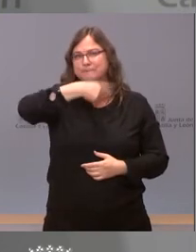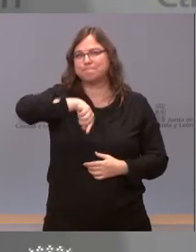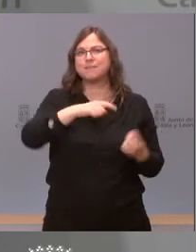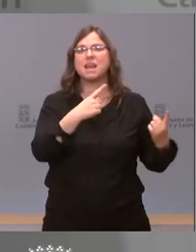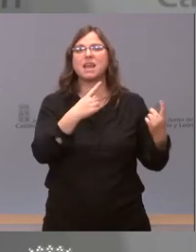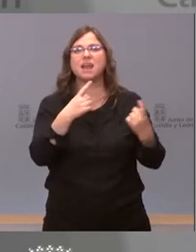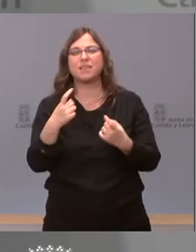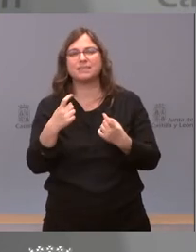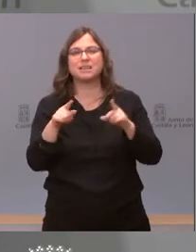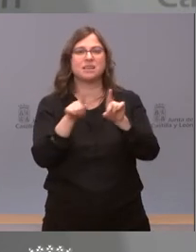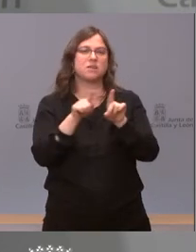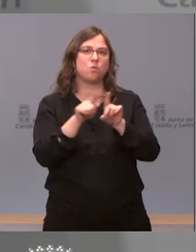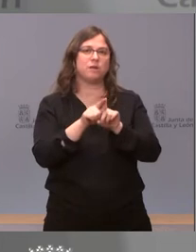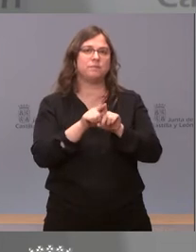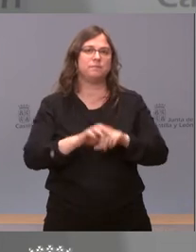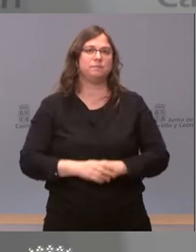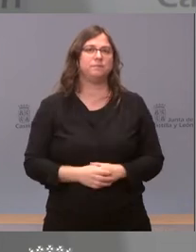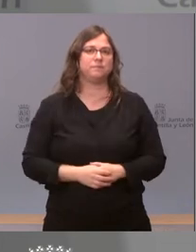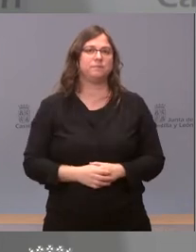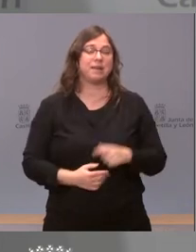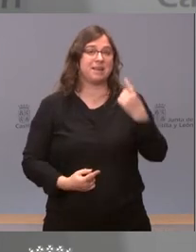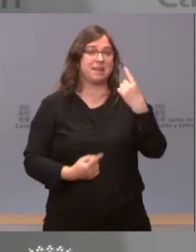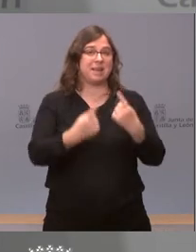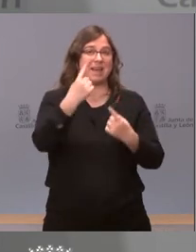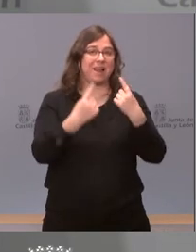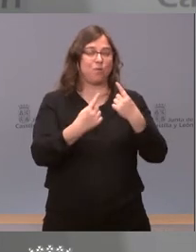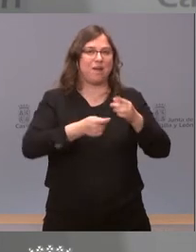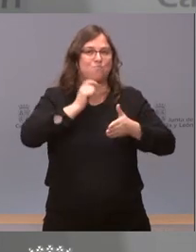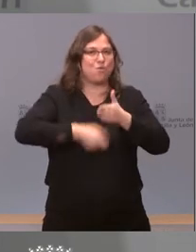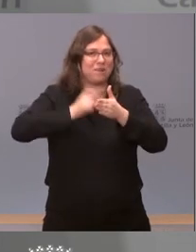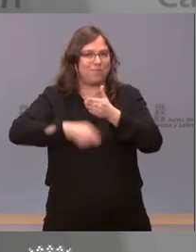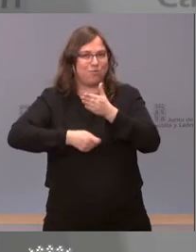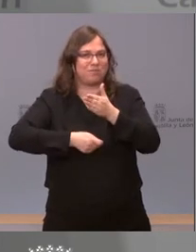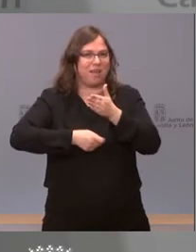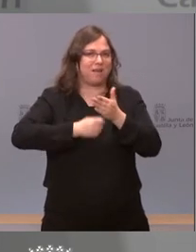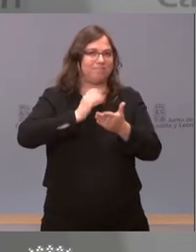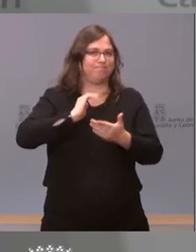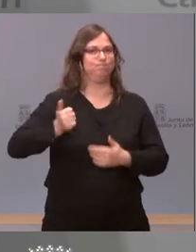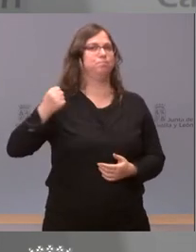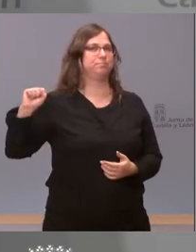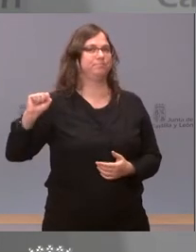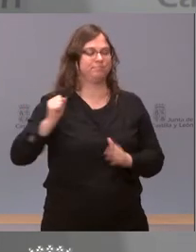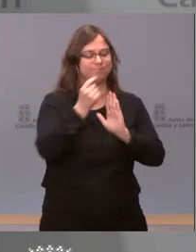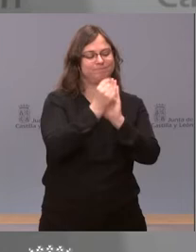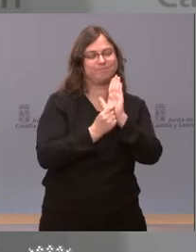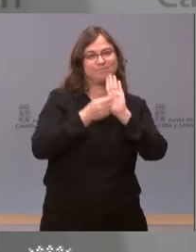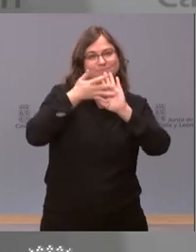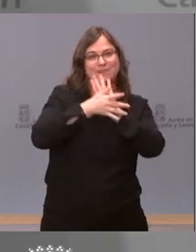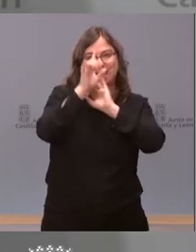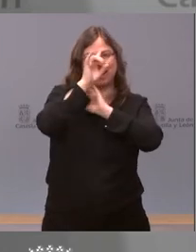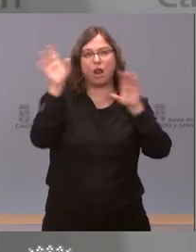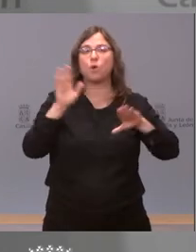calificación de algunas de las infracciones para que en